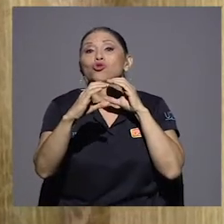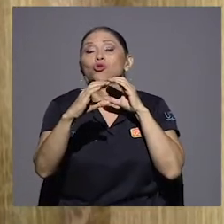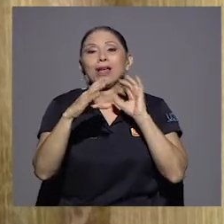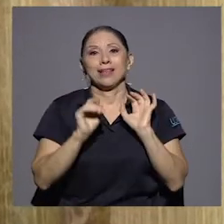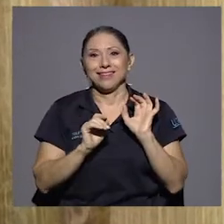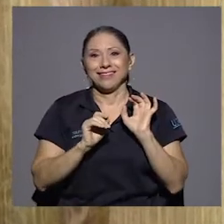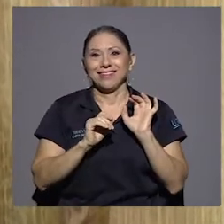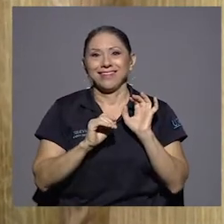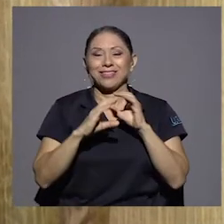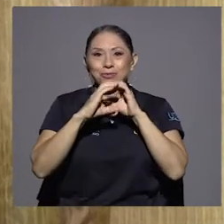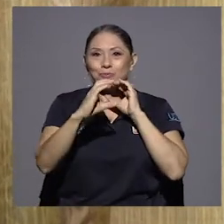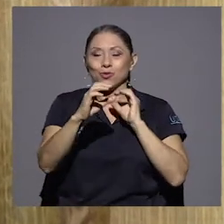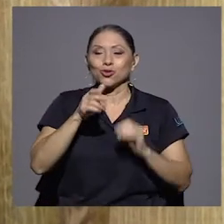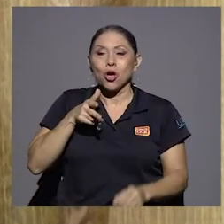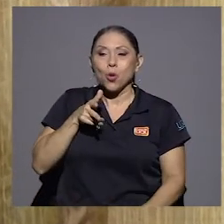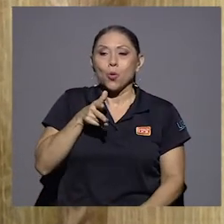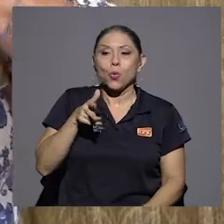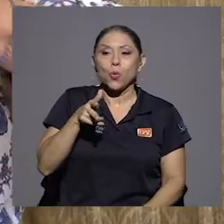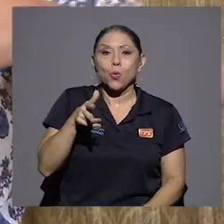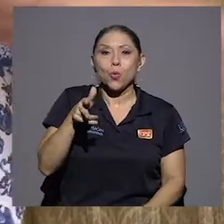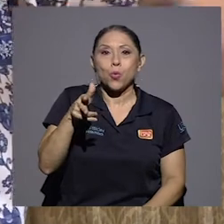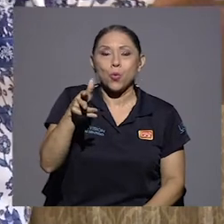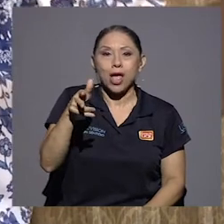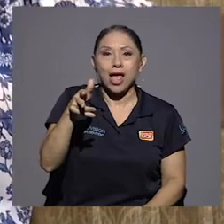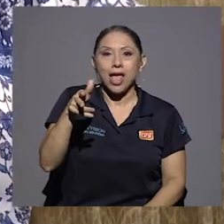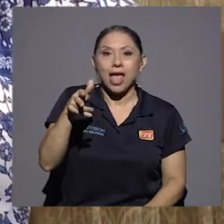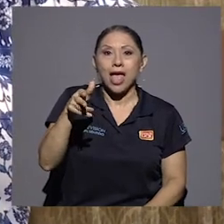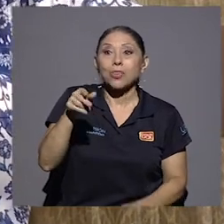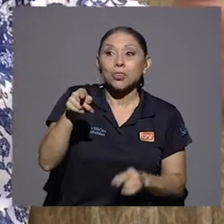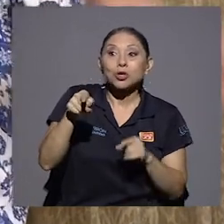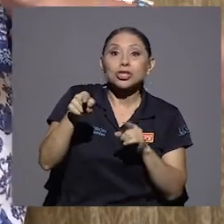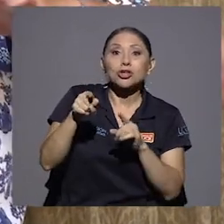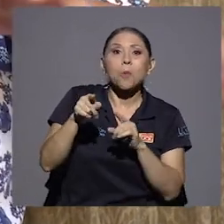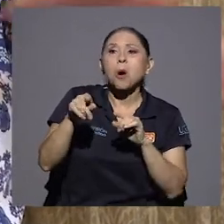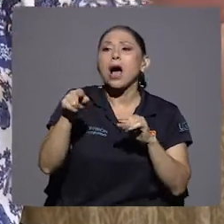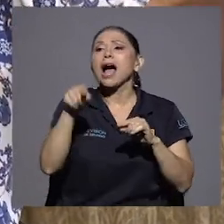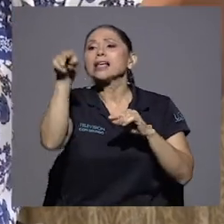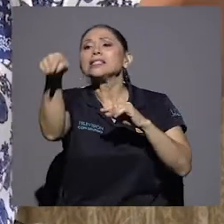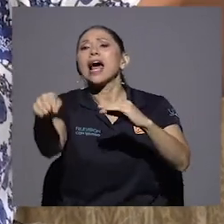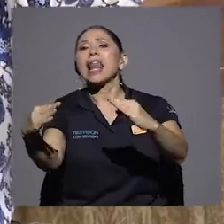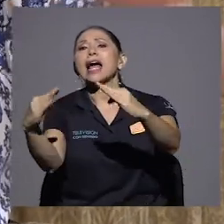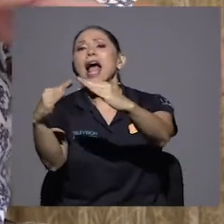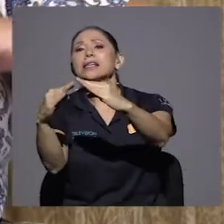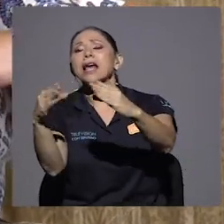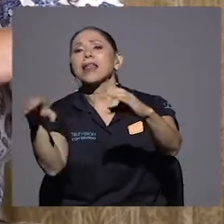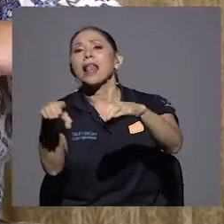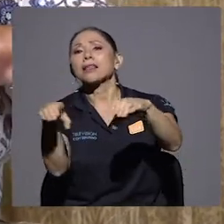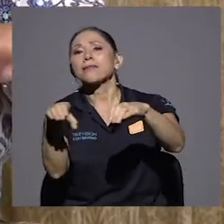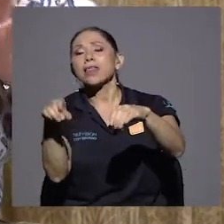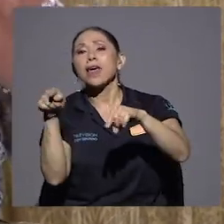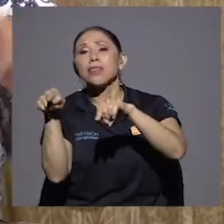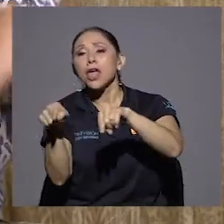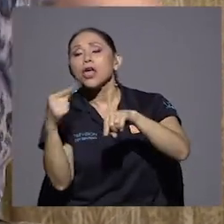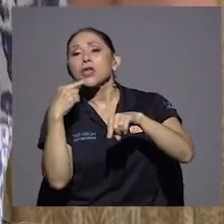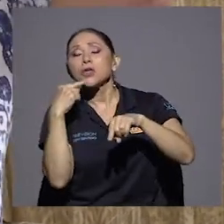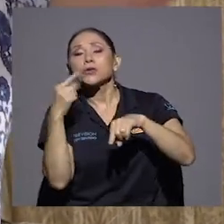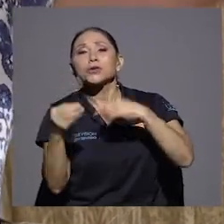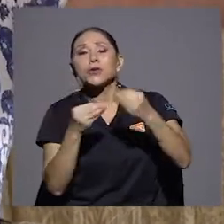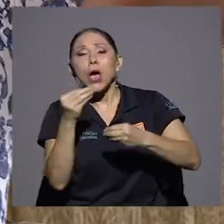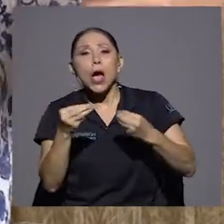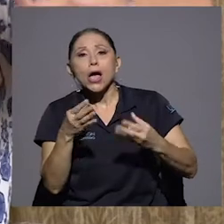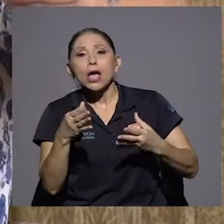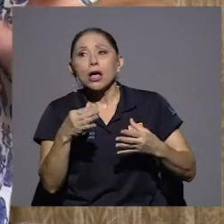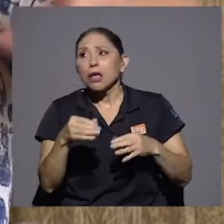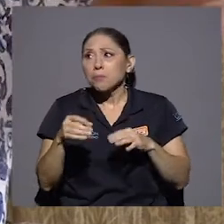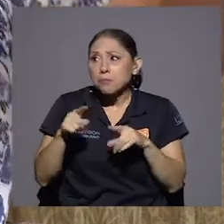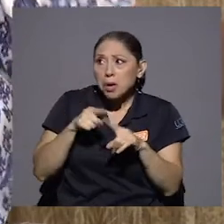casa. Y entonces le decía, Rafael Ángel, el chofer lo puede llevar a su casa. No, no, no. Ahí está mi carro. Ahí está mi carro. Era que